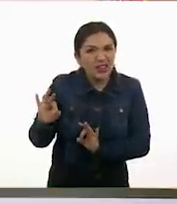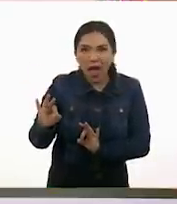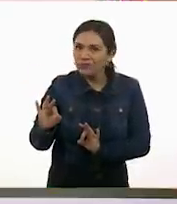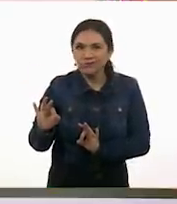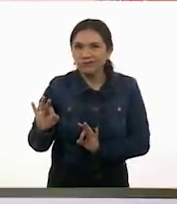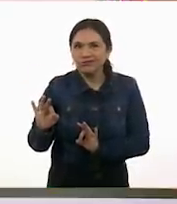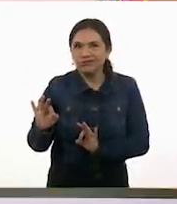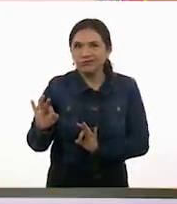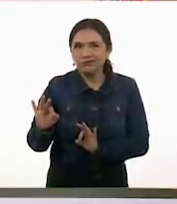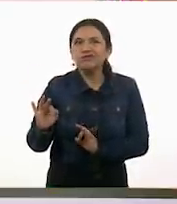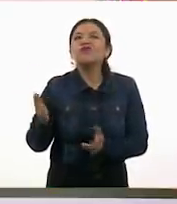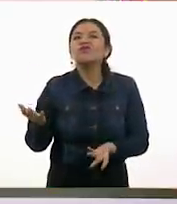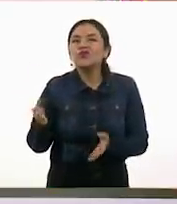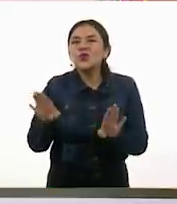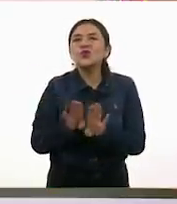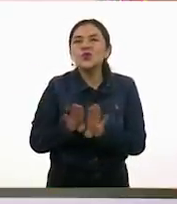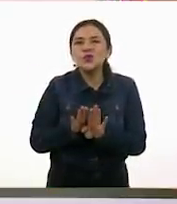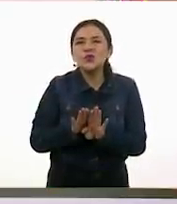¿Cómo va? ¿Así?